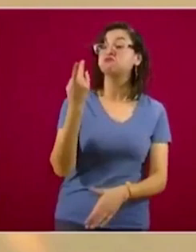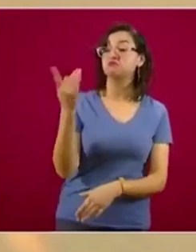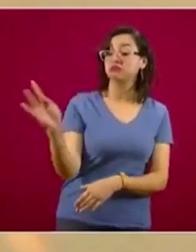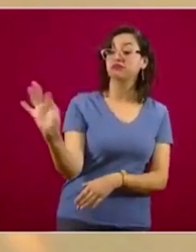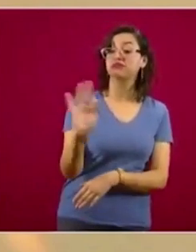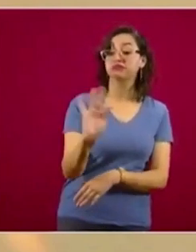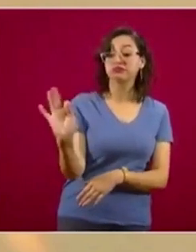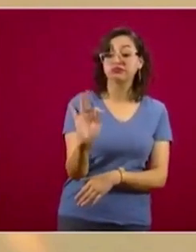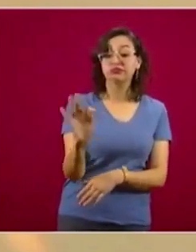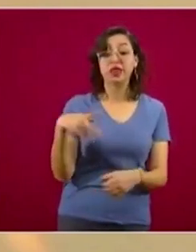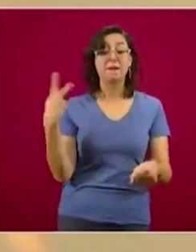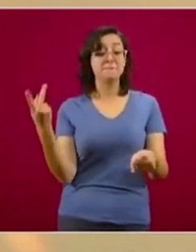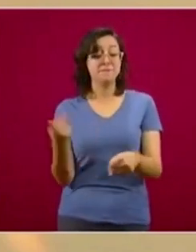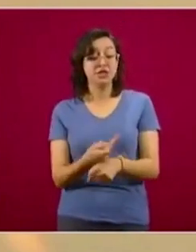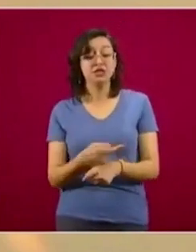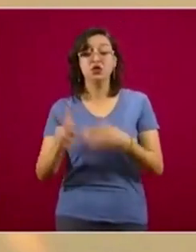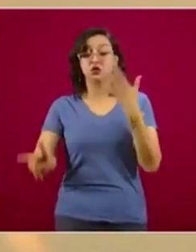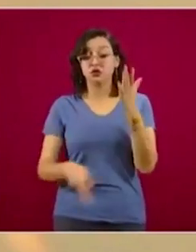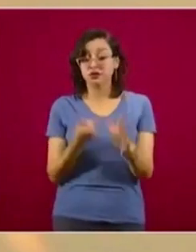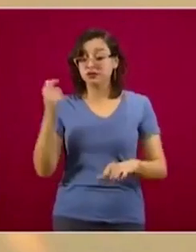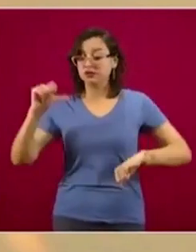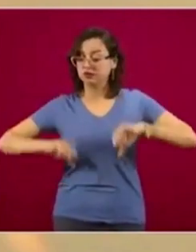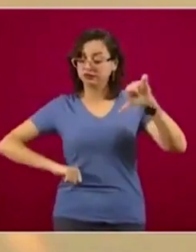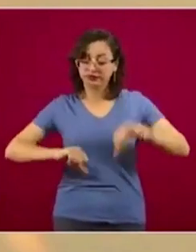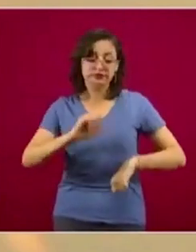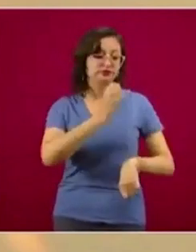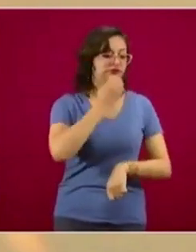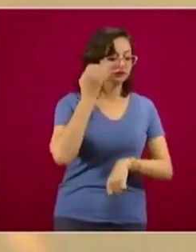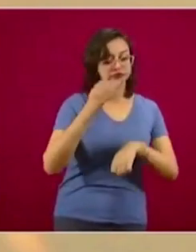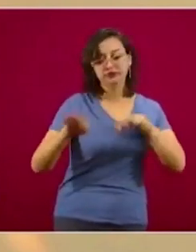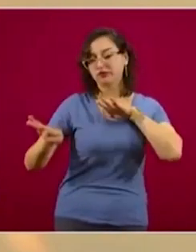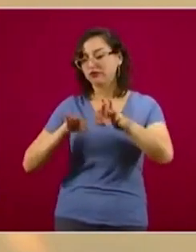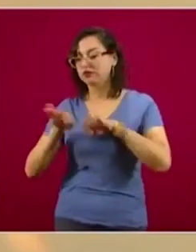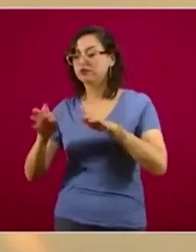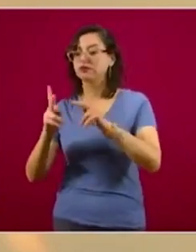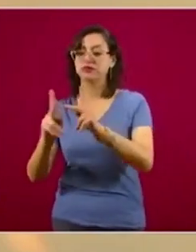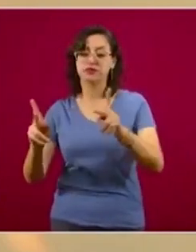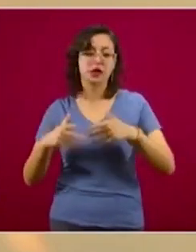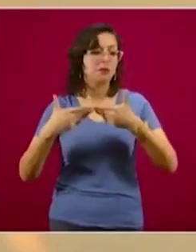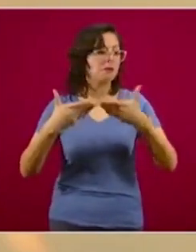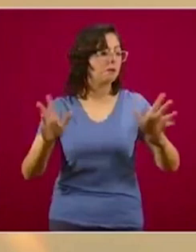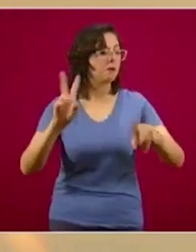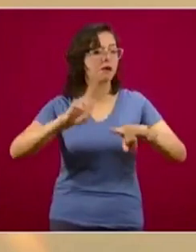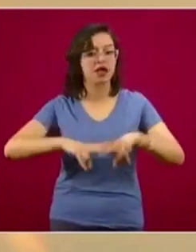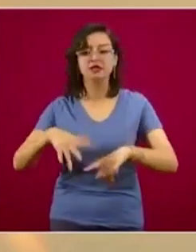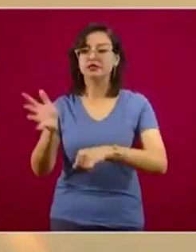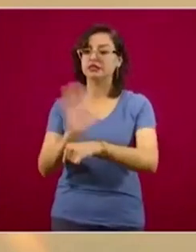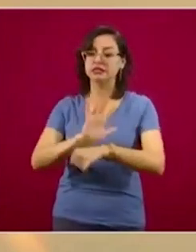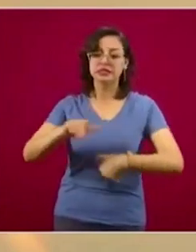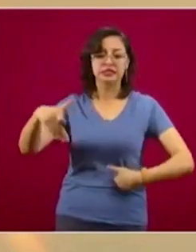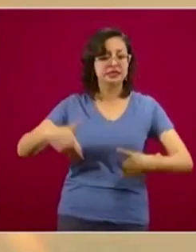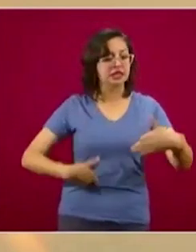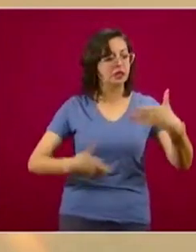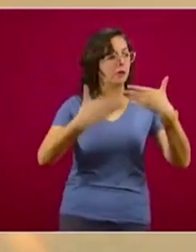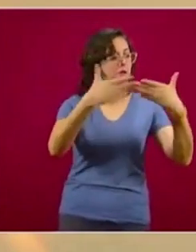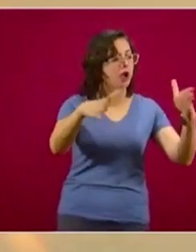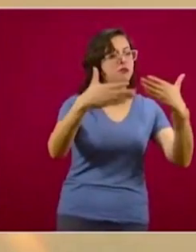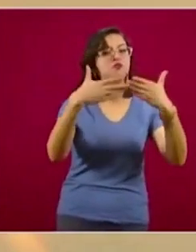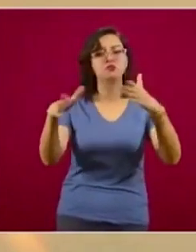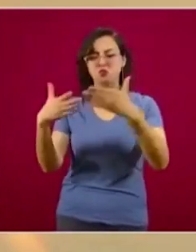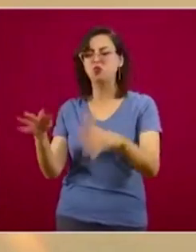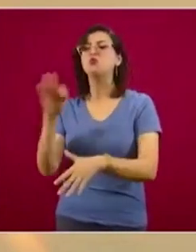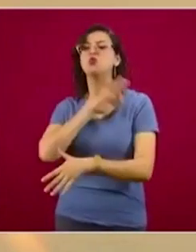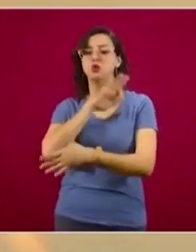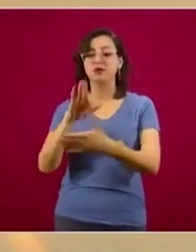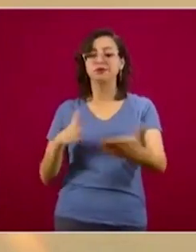cuando reabramos las actividades, las escuelas, los trabajos, las plazas públicas, etcétera, cines, teatros, se va a poder volver a